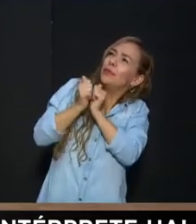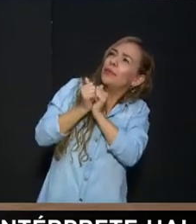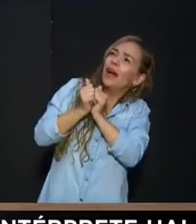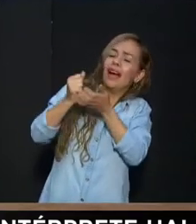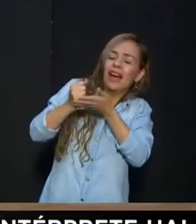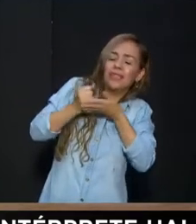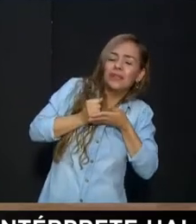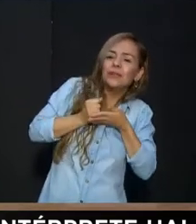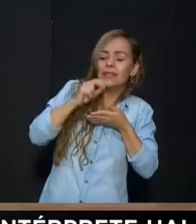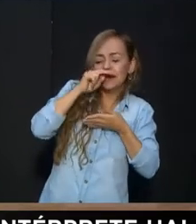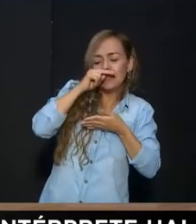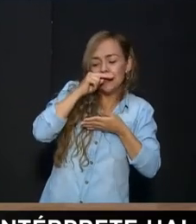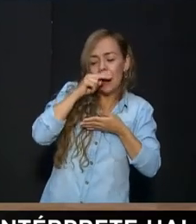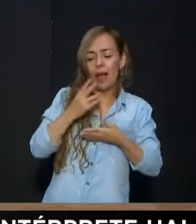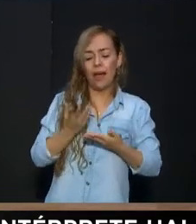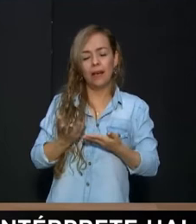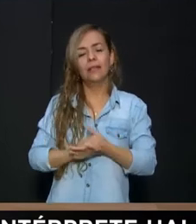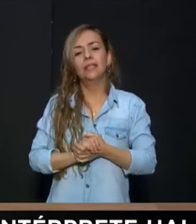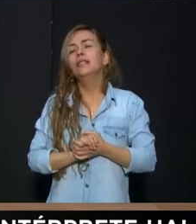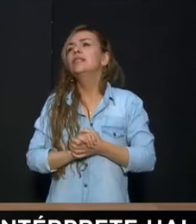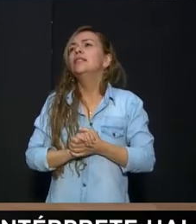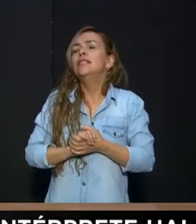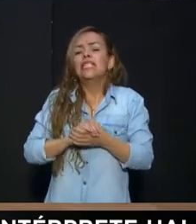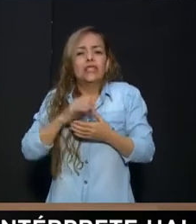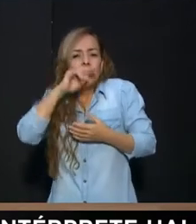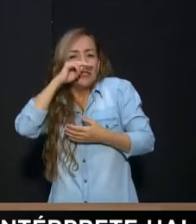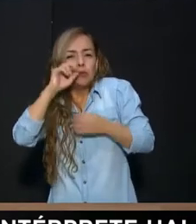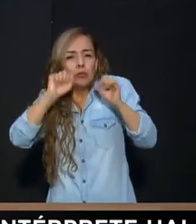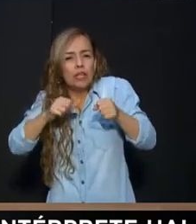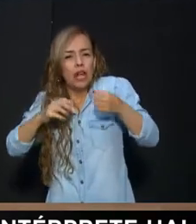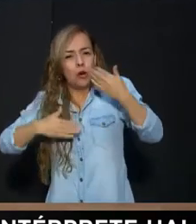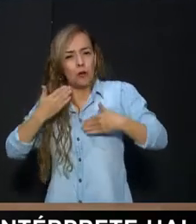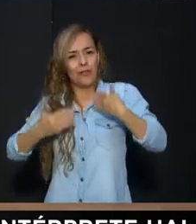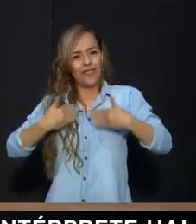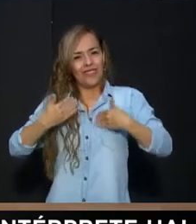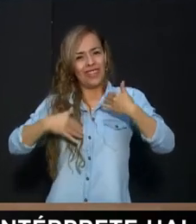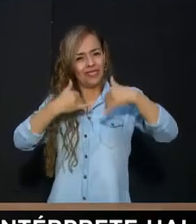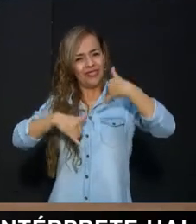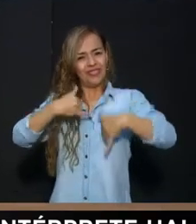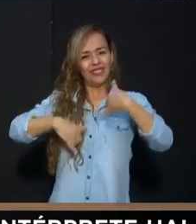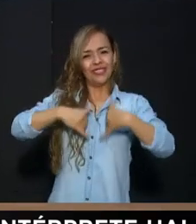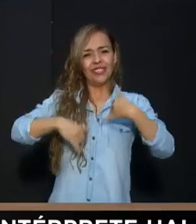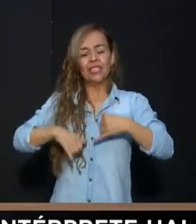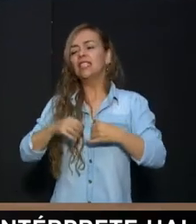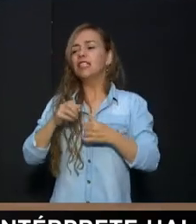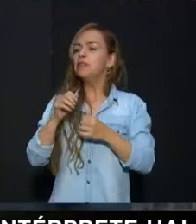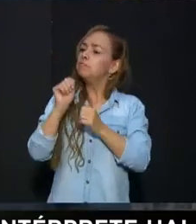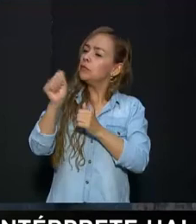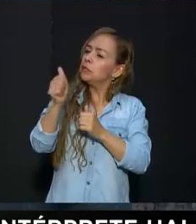colabore Si no entiendo Que sea algo divertido Que se pongan metas Con los niños